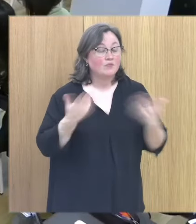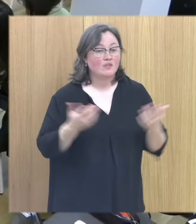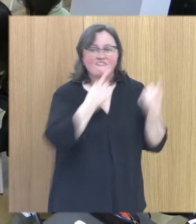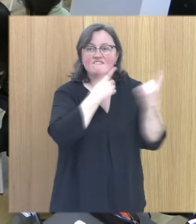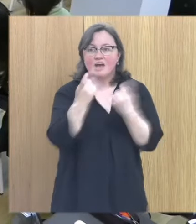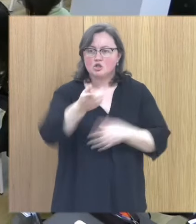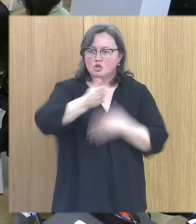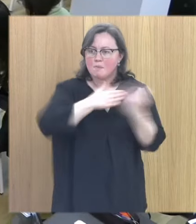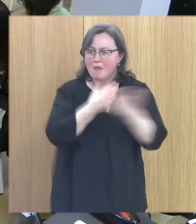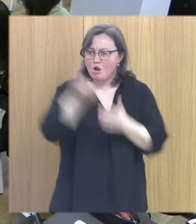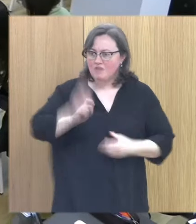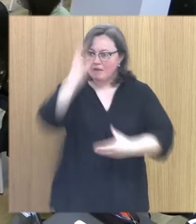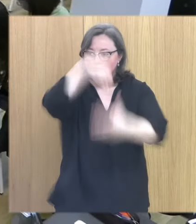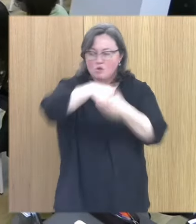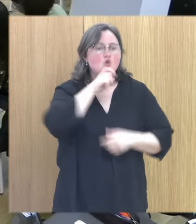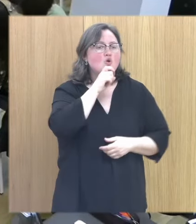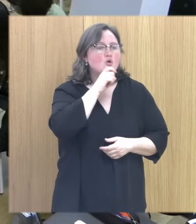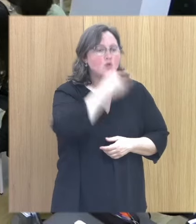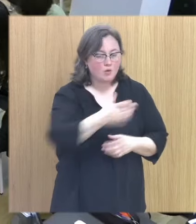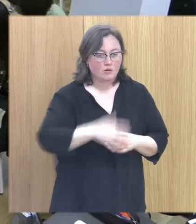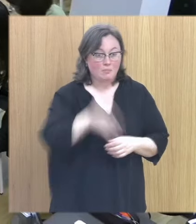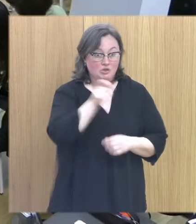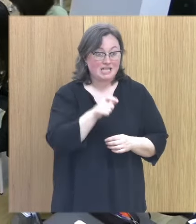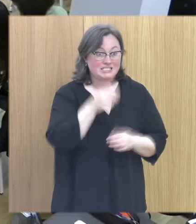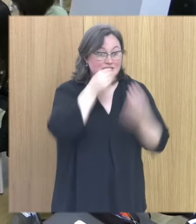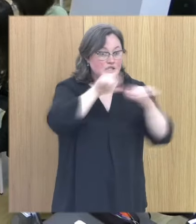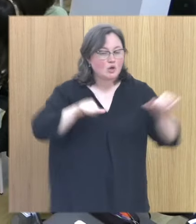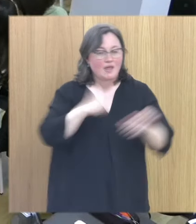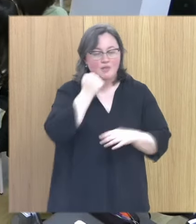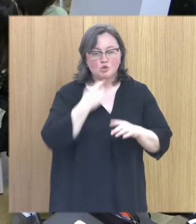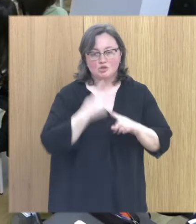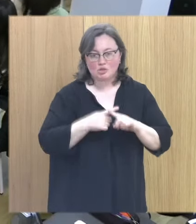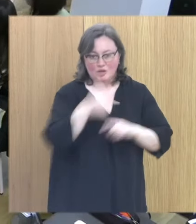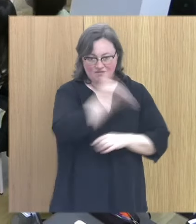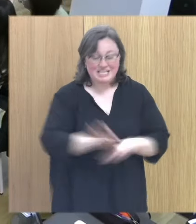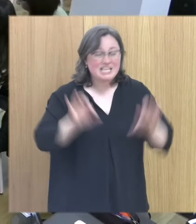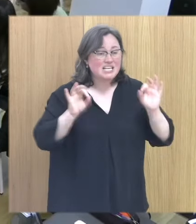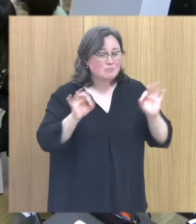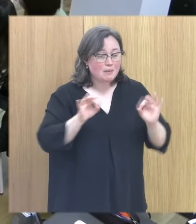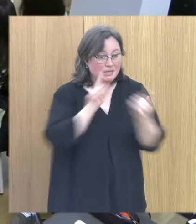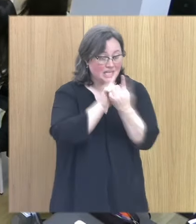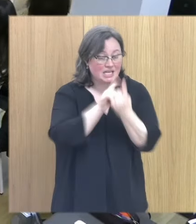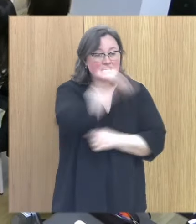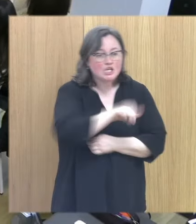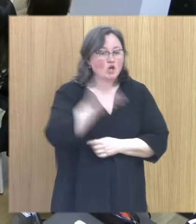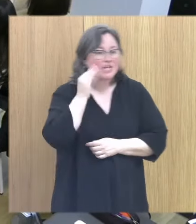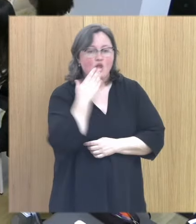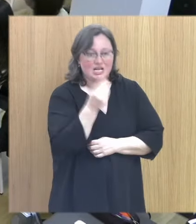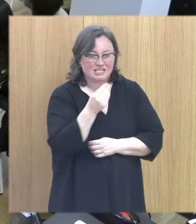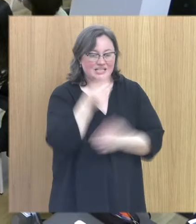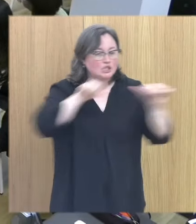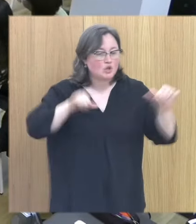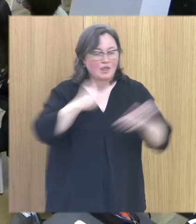para poder intervenir con personas con historias de abuso sexual infantil y especialmente en este caso con niños niñas y adolescentes